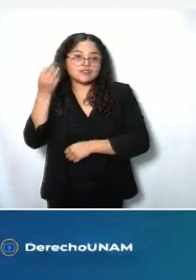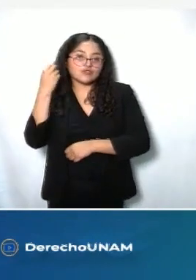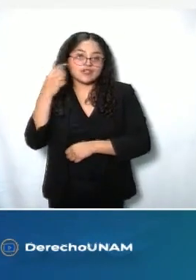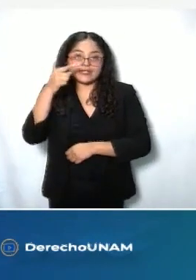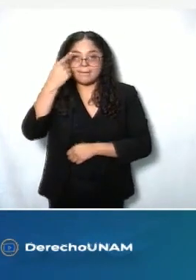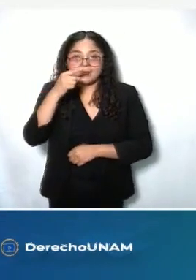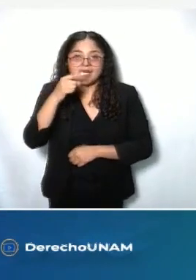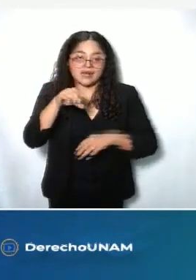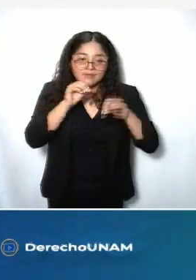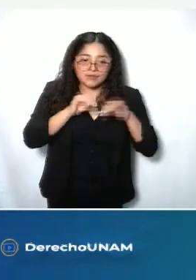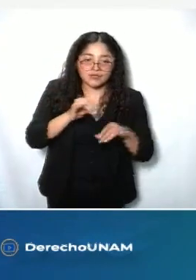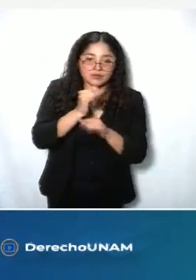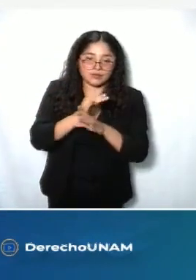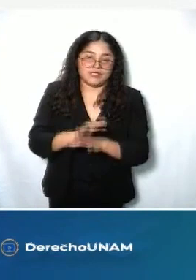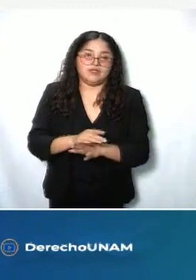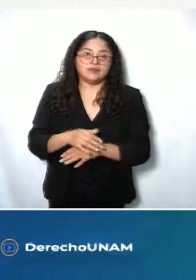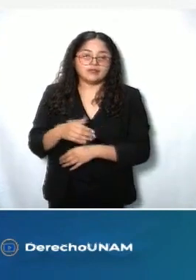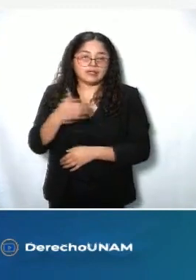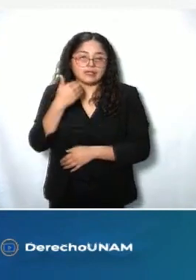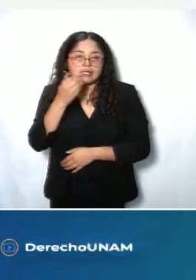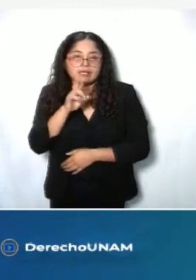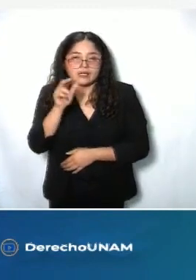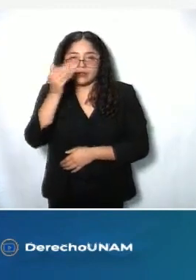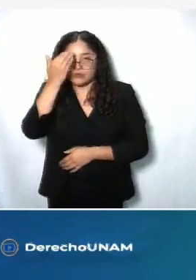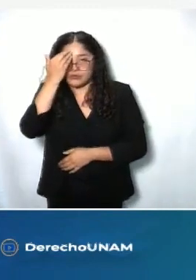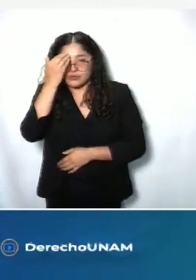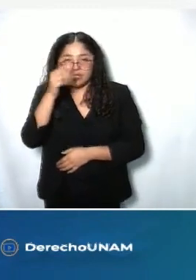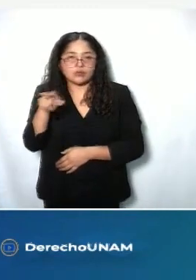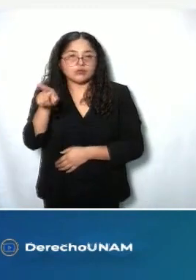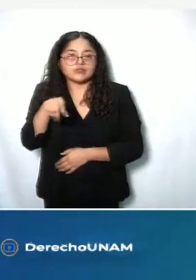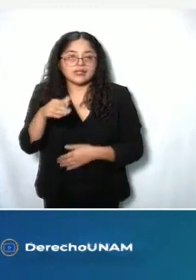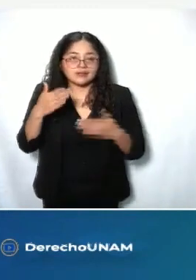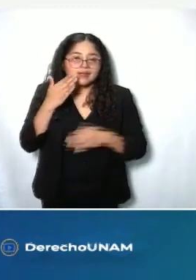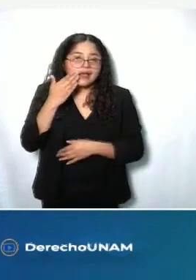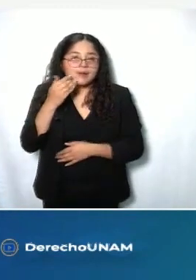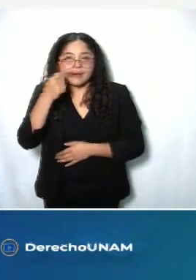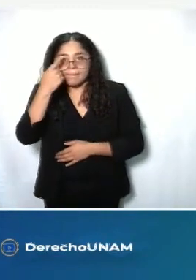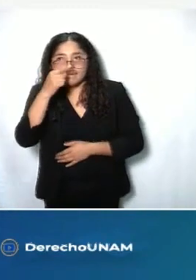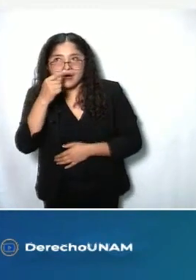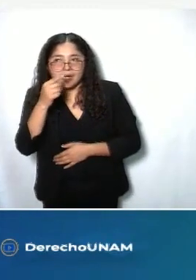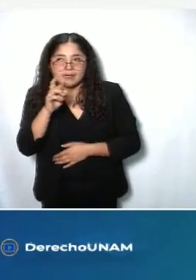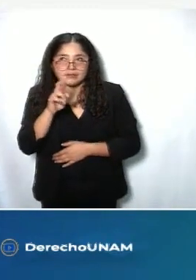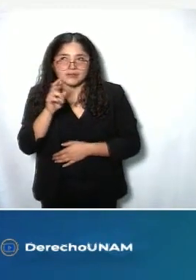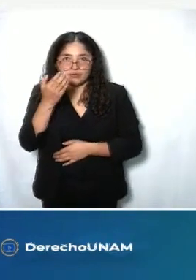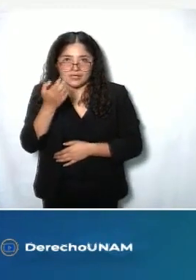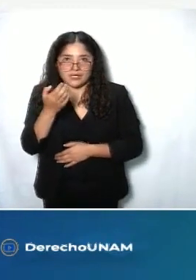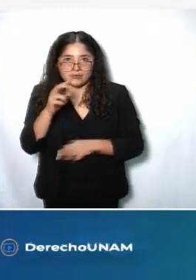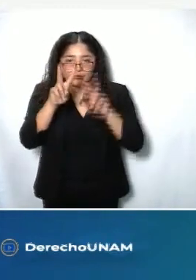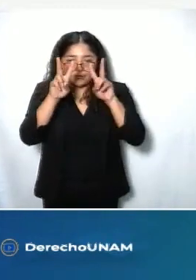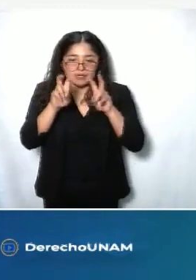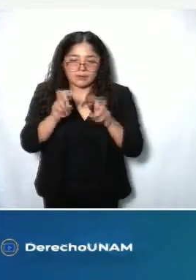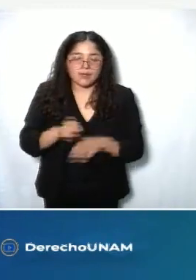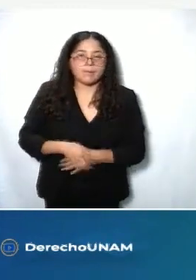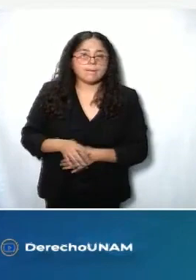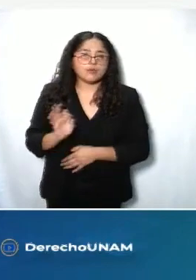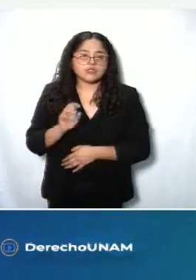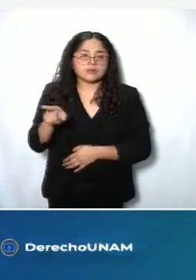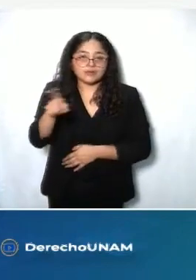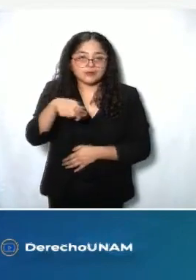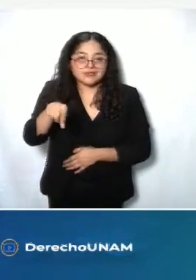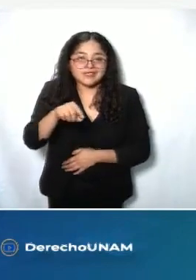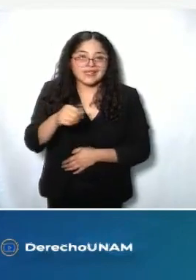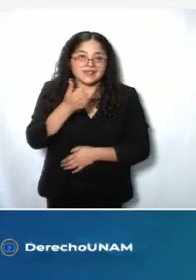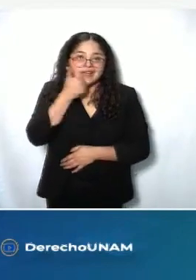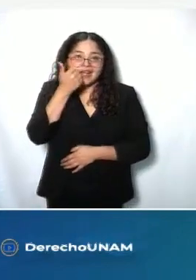sensibilidad social que tienen y los jóvenes y los profesores les agradecerán el poder ser testigos de cómo sesiona